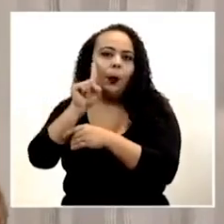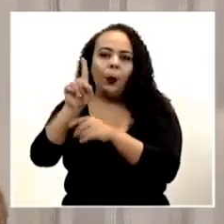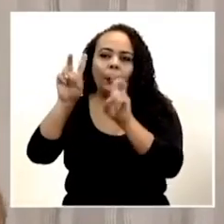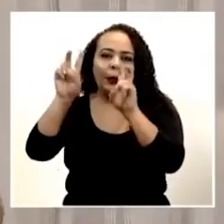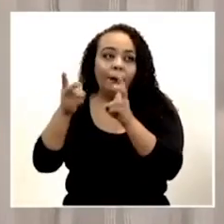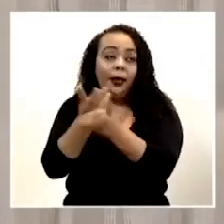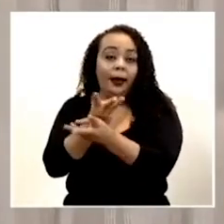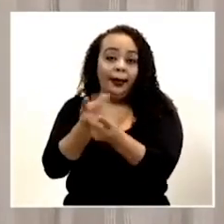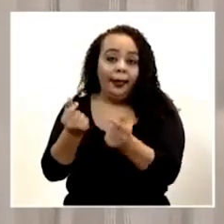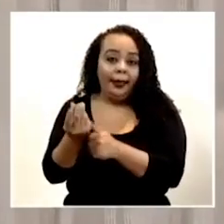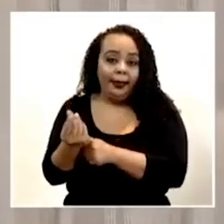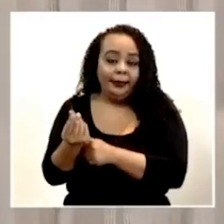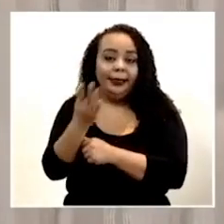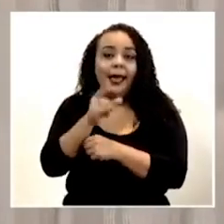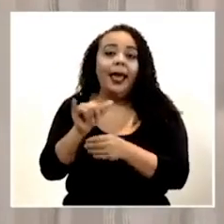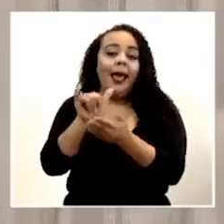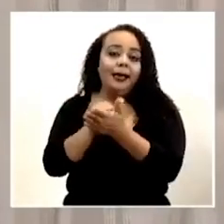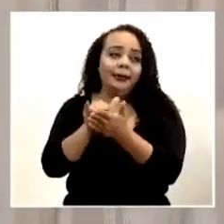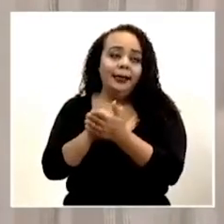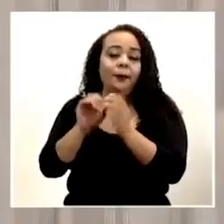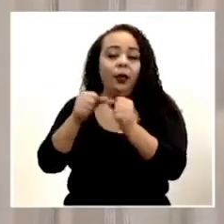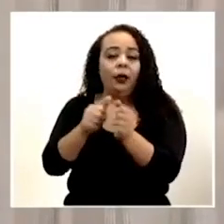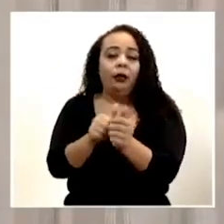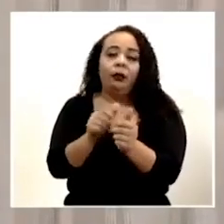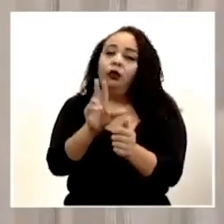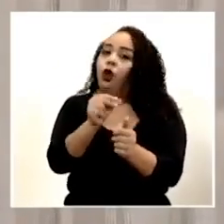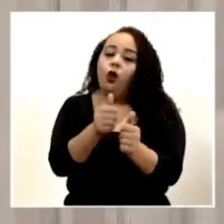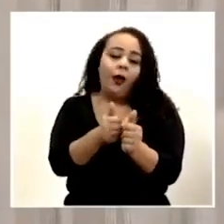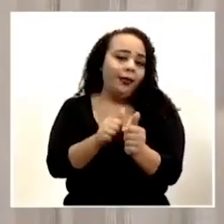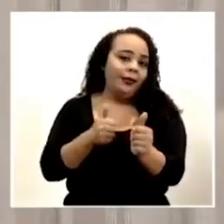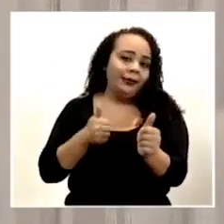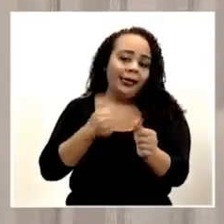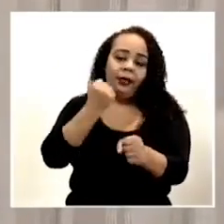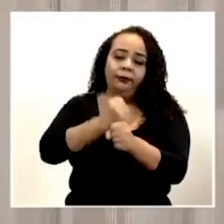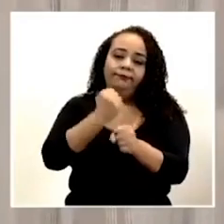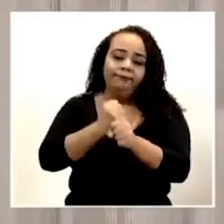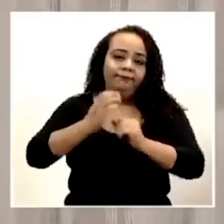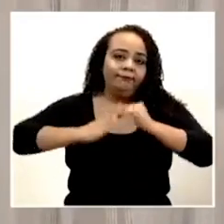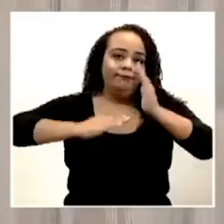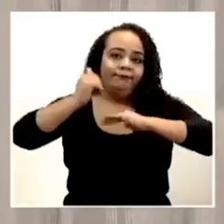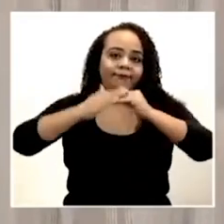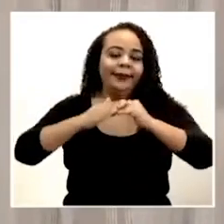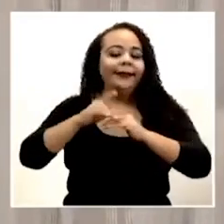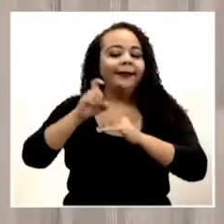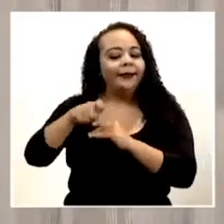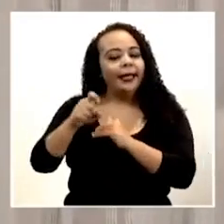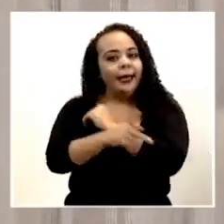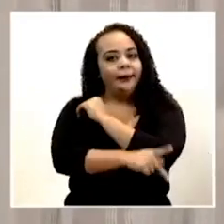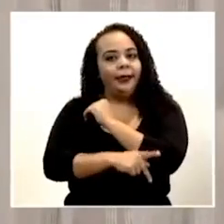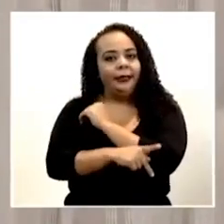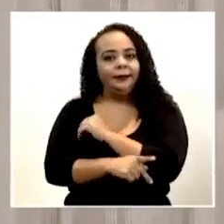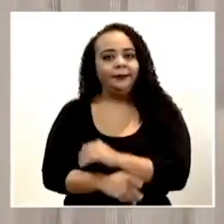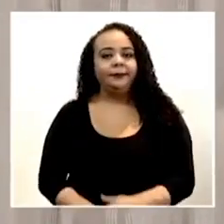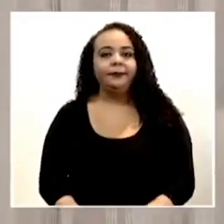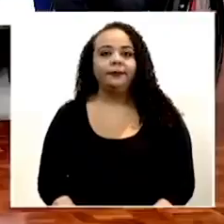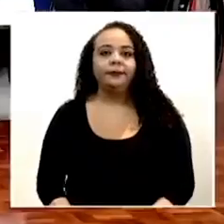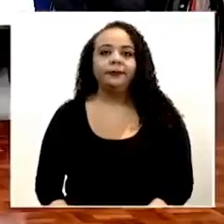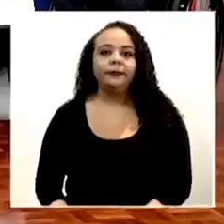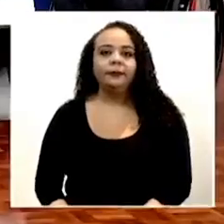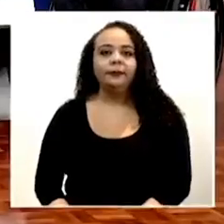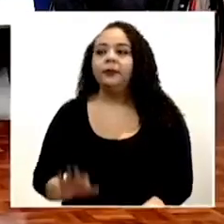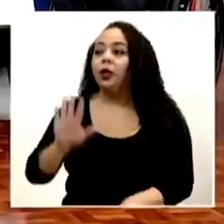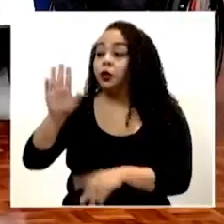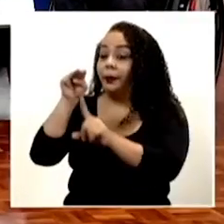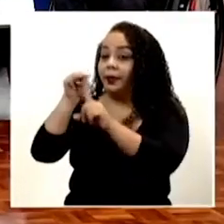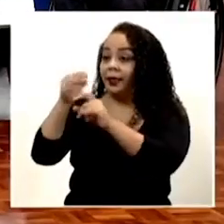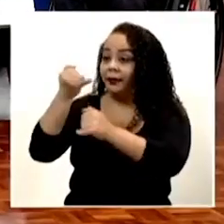liquidez y así atrasar obras de infraestructura que requiere el país. ¿Su mensaje